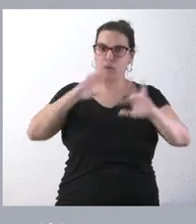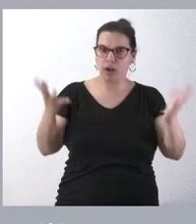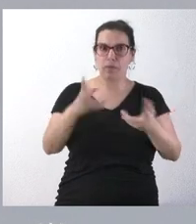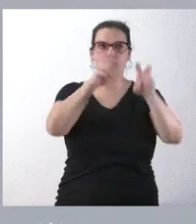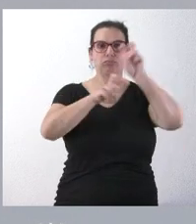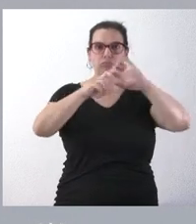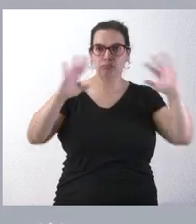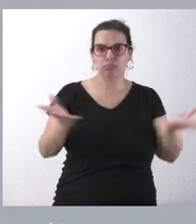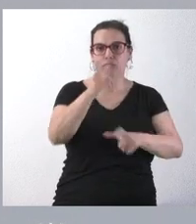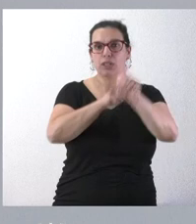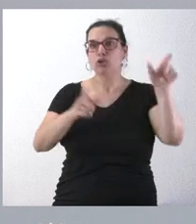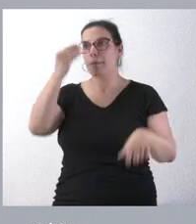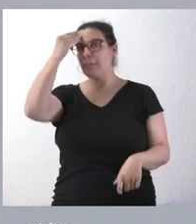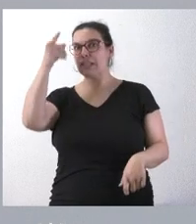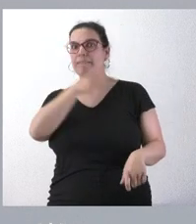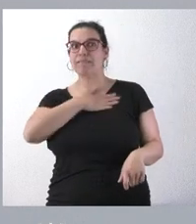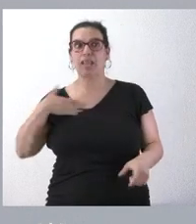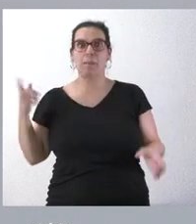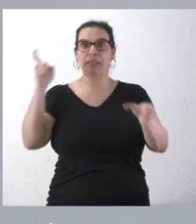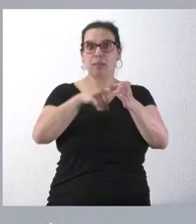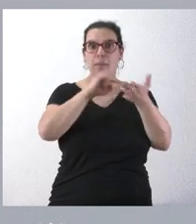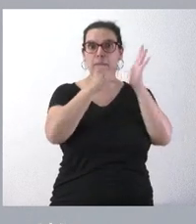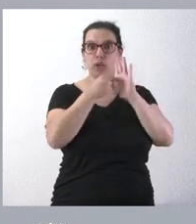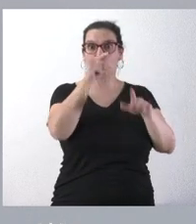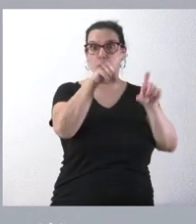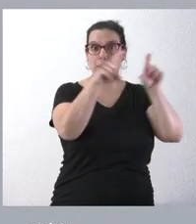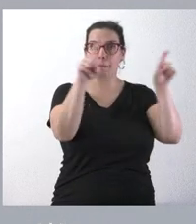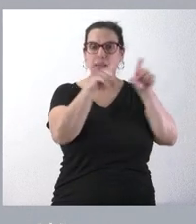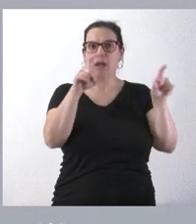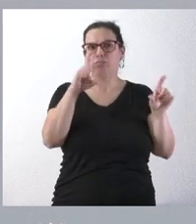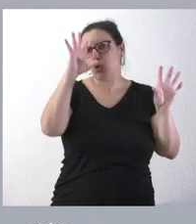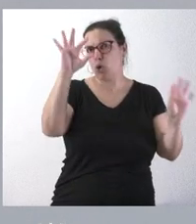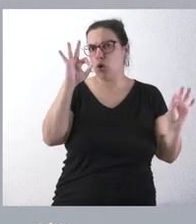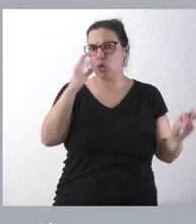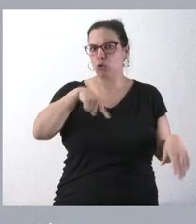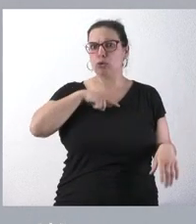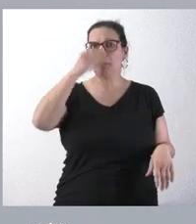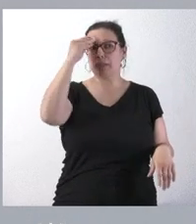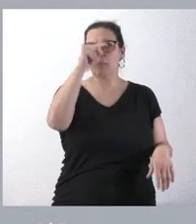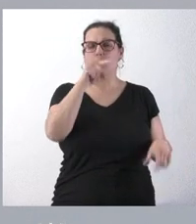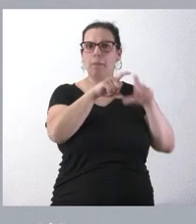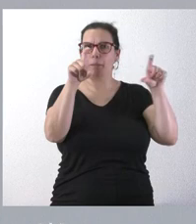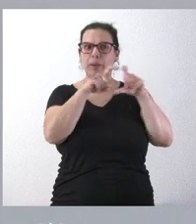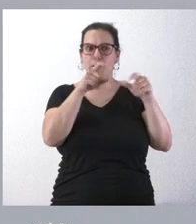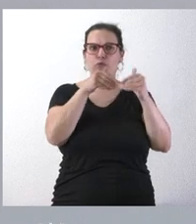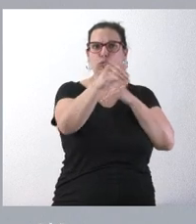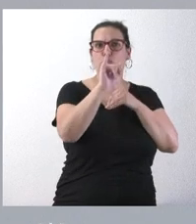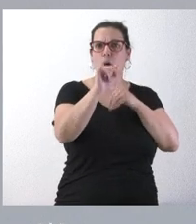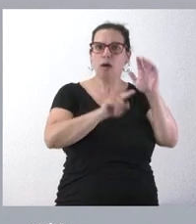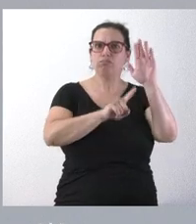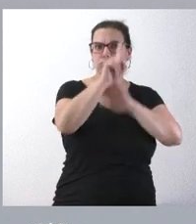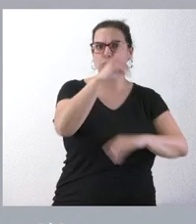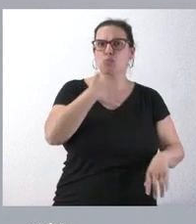animamos a quienes estén pensando a participar en el proyecto de esta empresa, lógicamente que creemos que es una empresa viable desde el punto de vista financiero